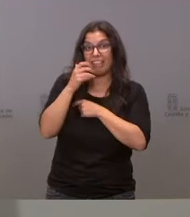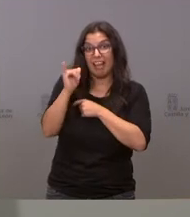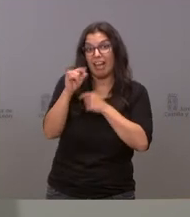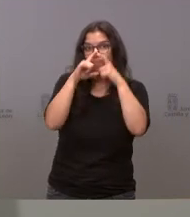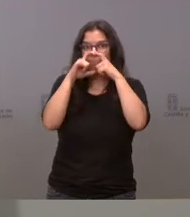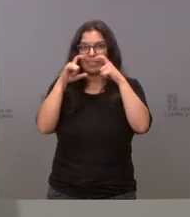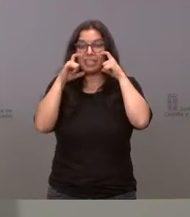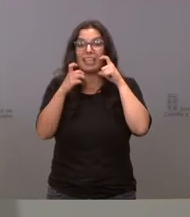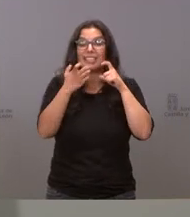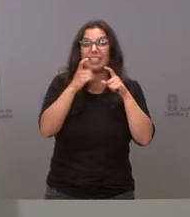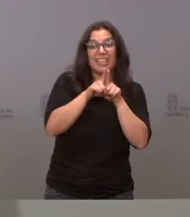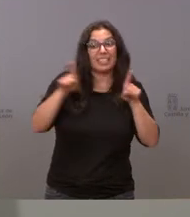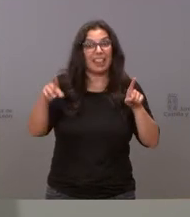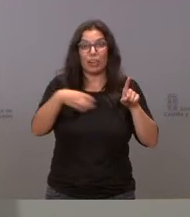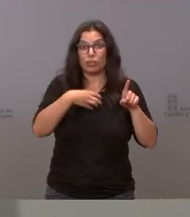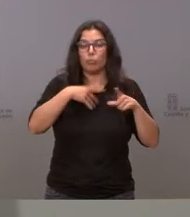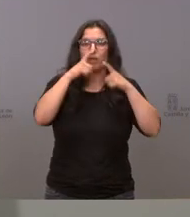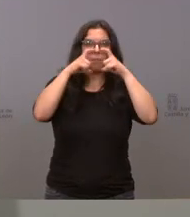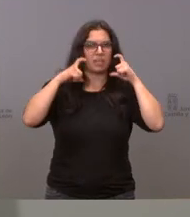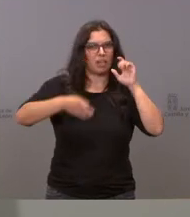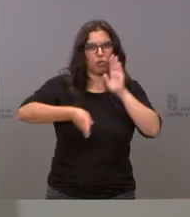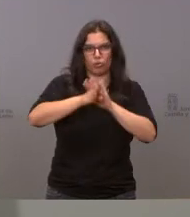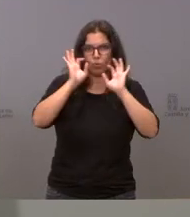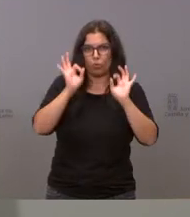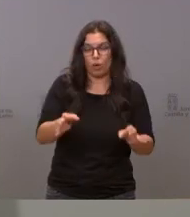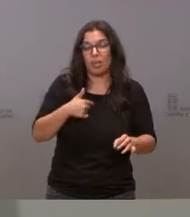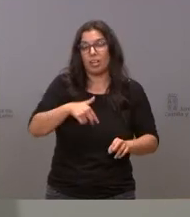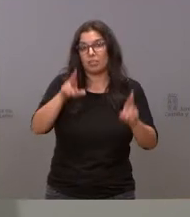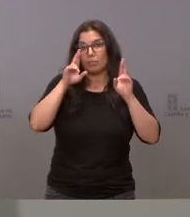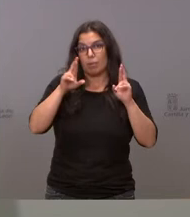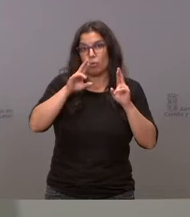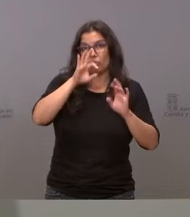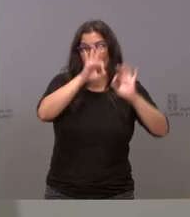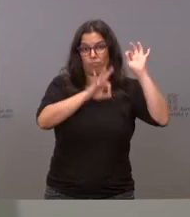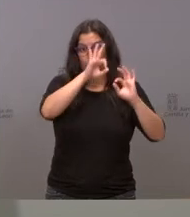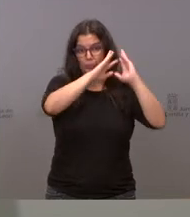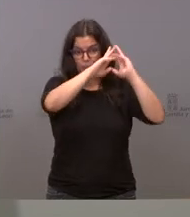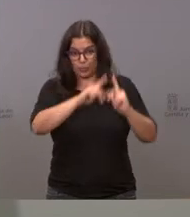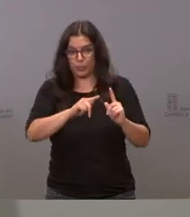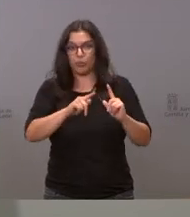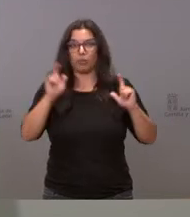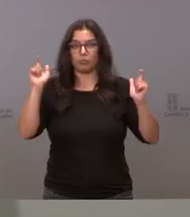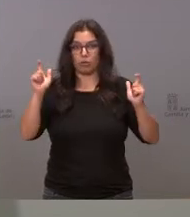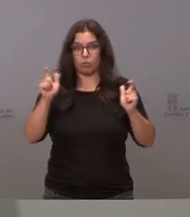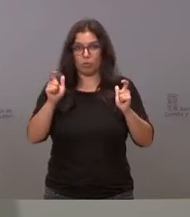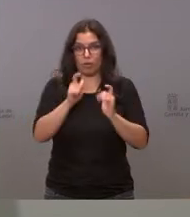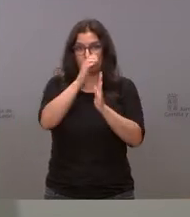mantener la distancia de seguridad hay que usar la mascarilla esperamos que la incidencia continúe bajando de manera continuada